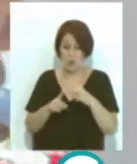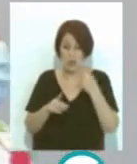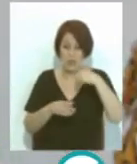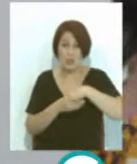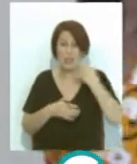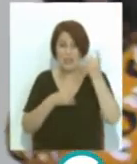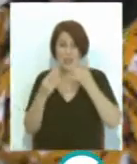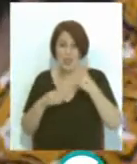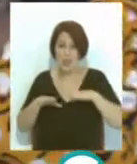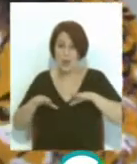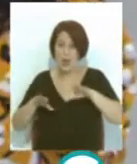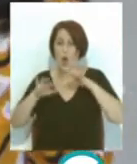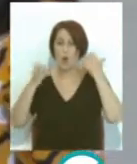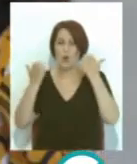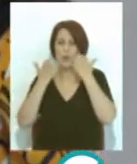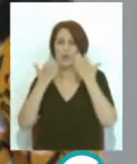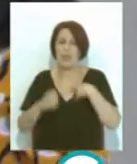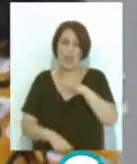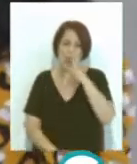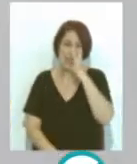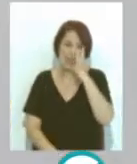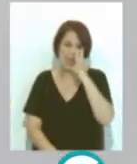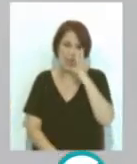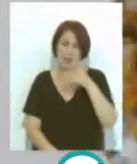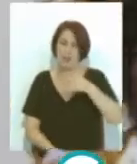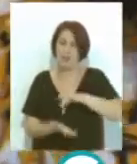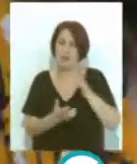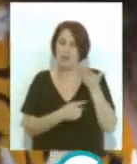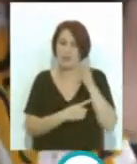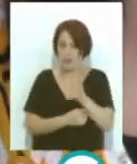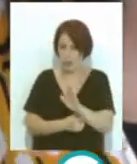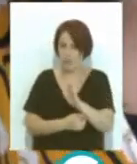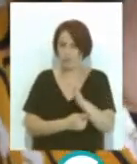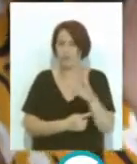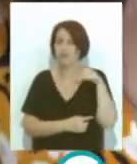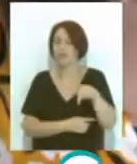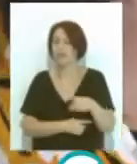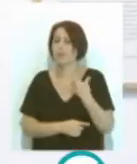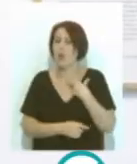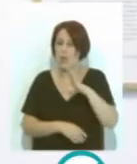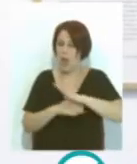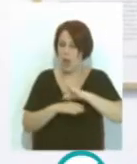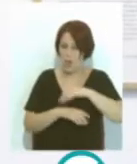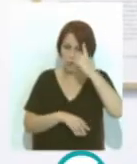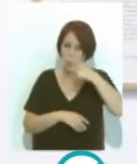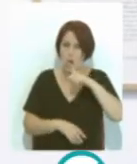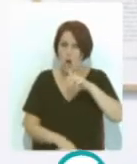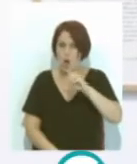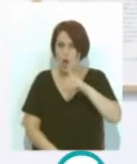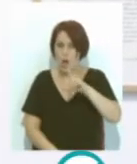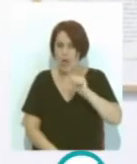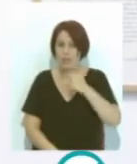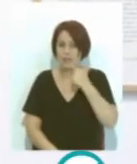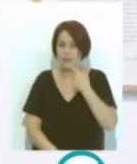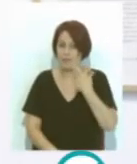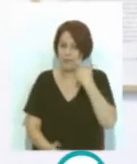actividades paralelas del Congreso del Carnaval durante la presentación de las muestras la Concejala de Cultura Lola Cazalilla ha destacado